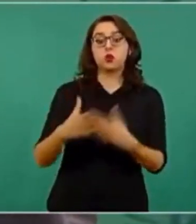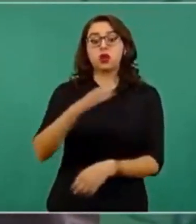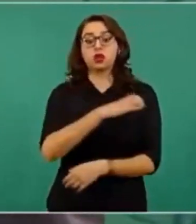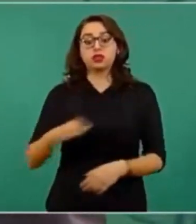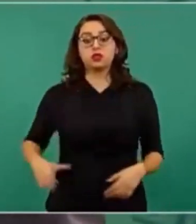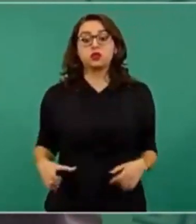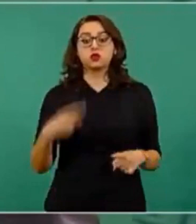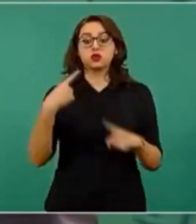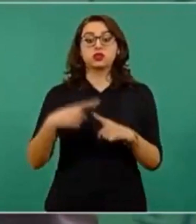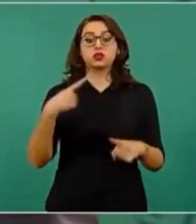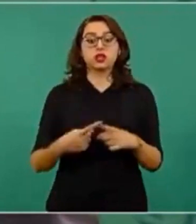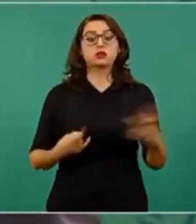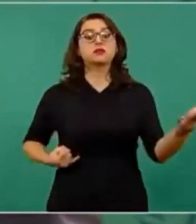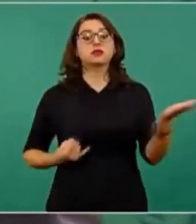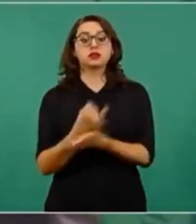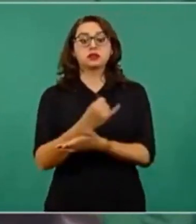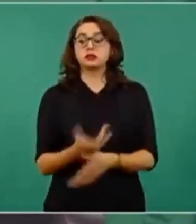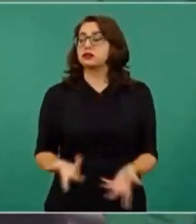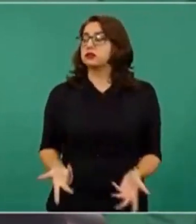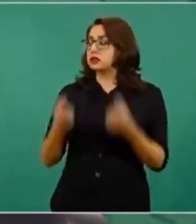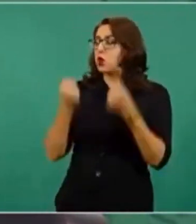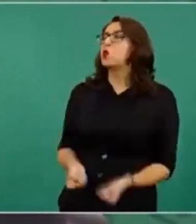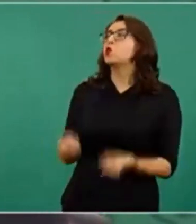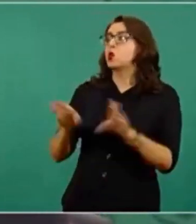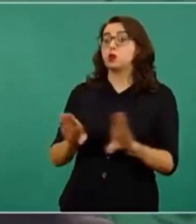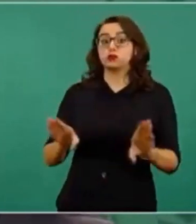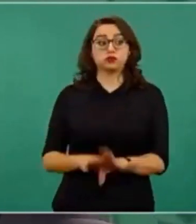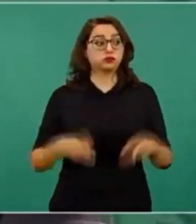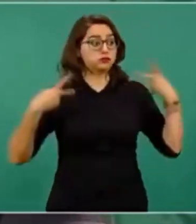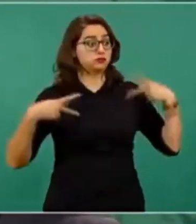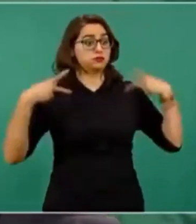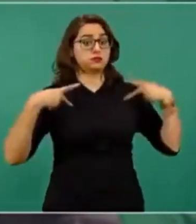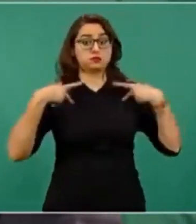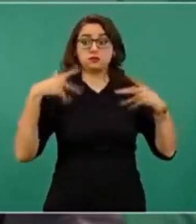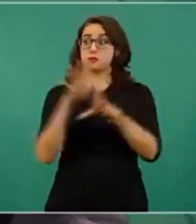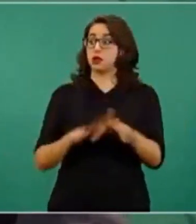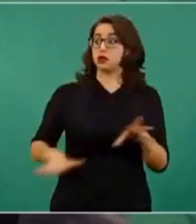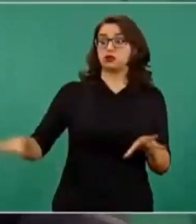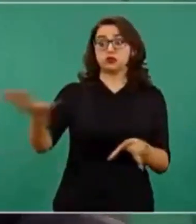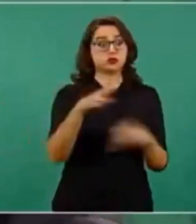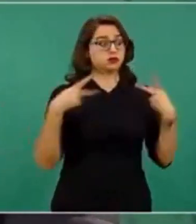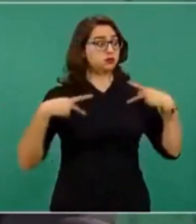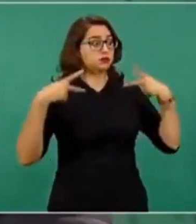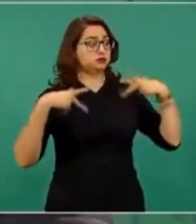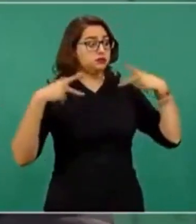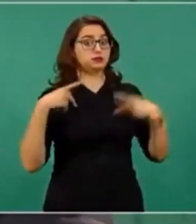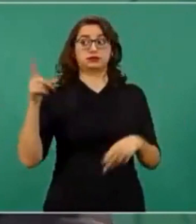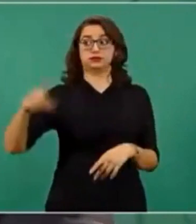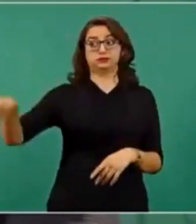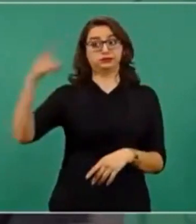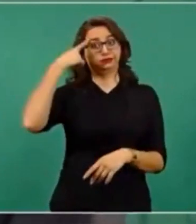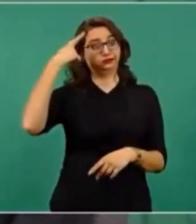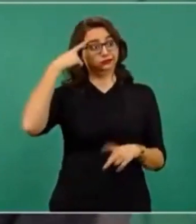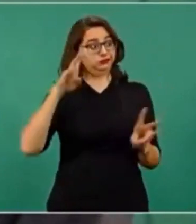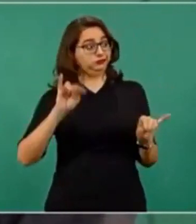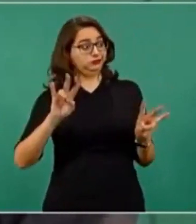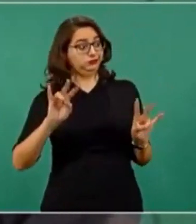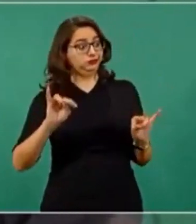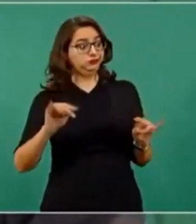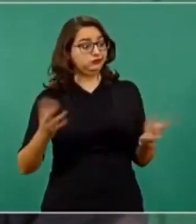Pero ¿quién lo va a garantizar, señor presidente? El ciudadano. No, la gente está muy despierta.